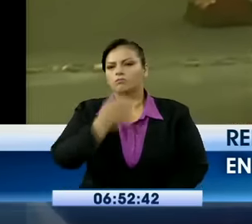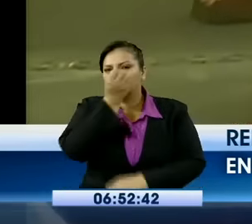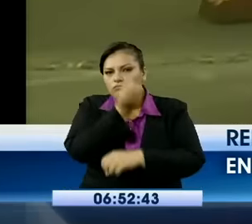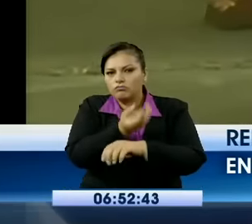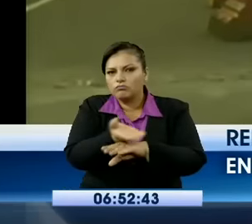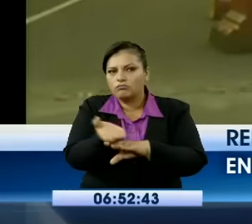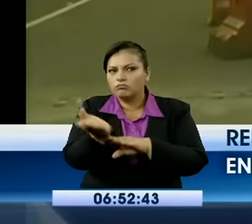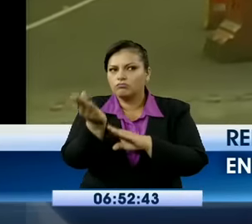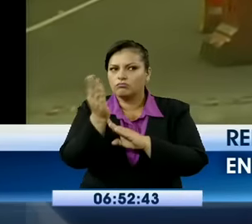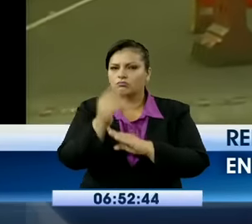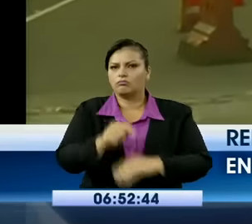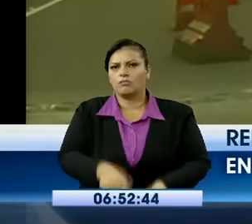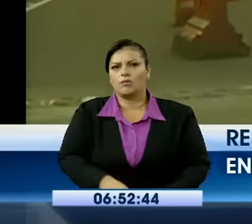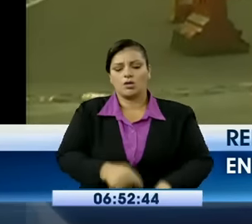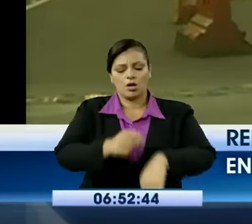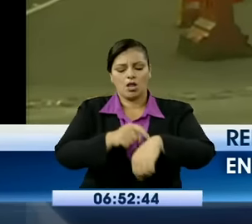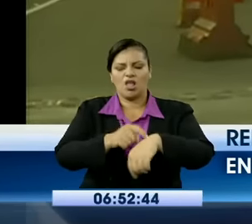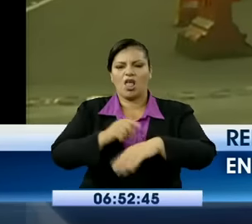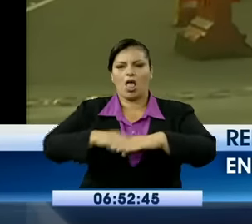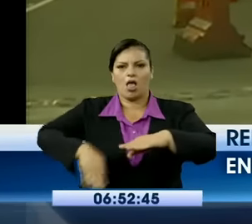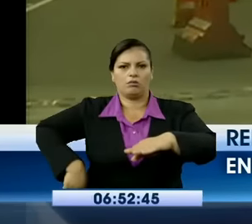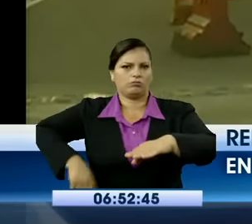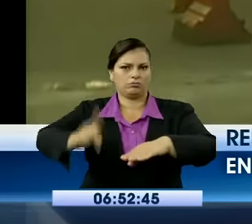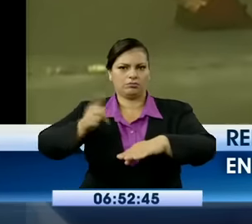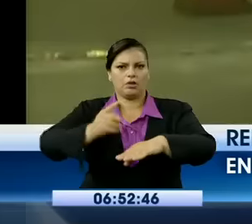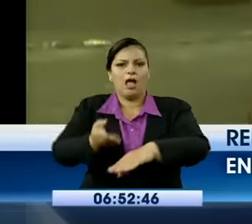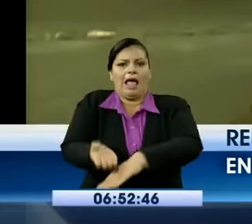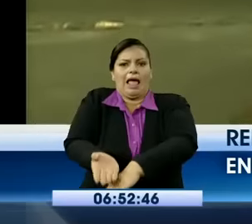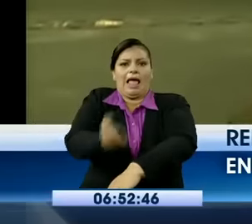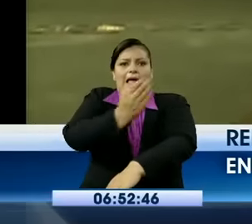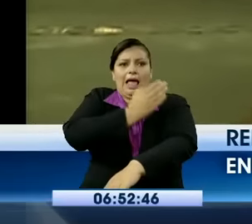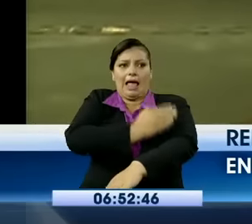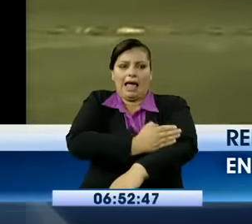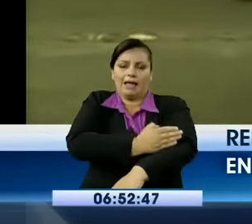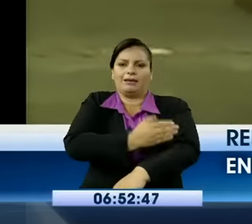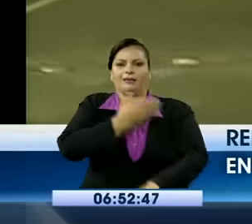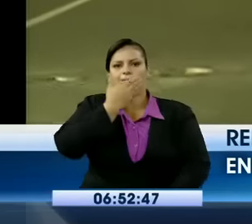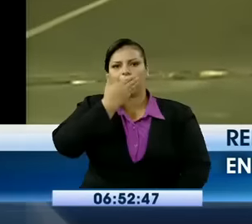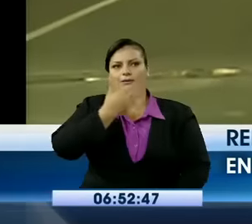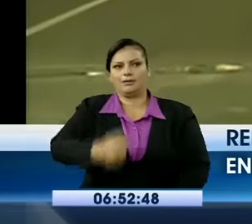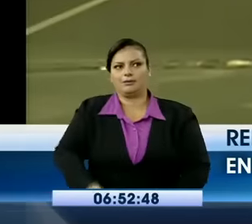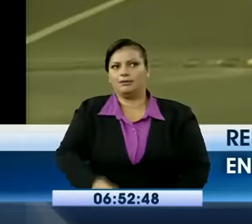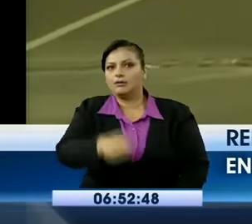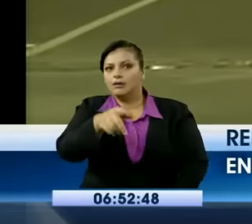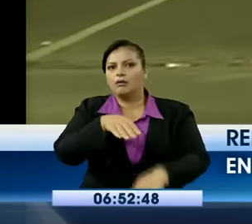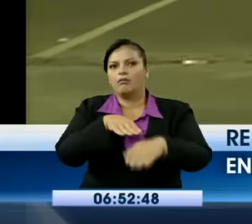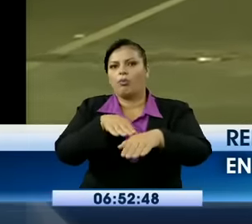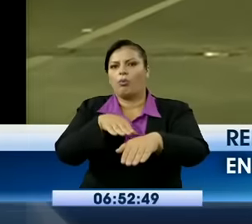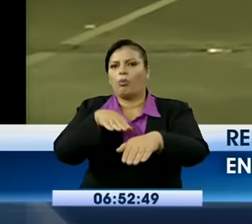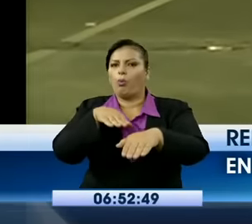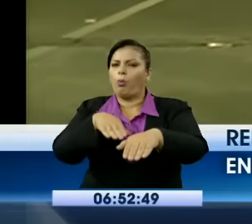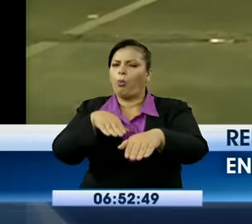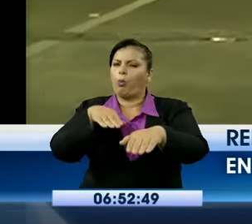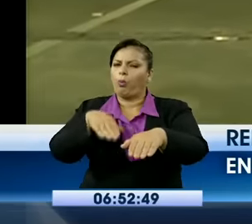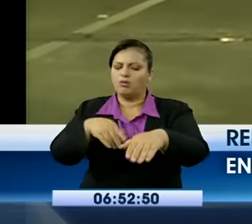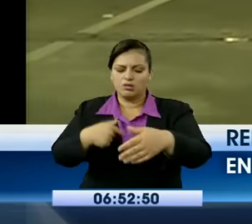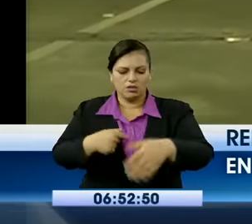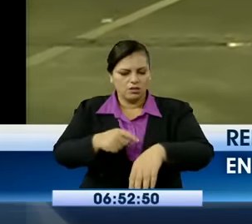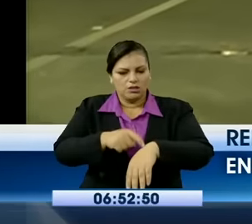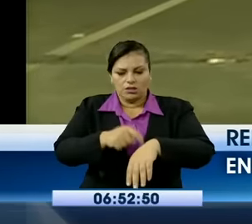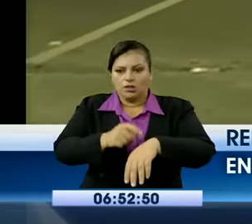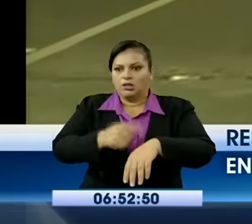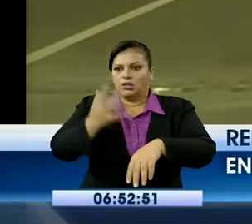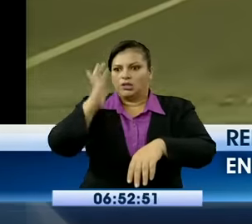conductores salir con tiempo de sus domicilios. Dos carriles del primer puente de la Perimetral, viniendo de la